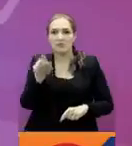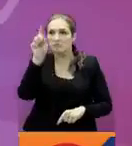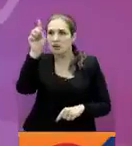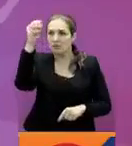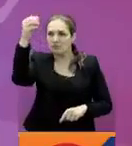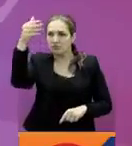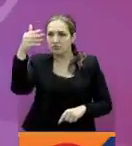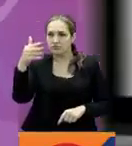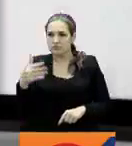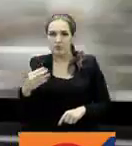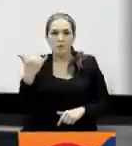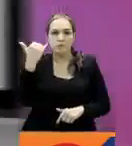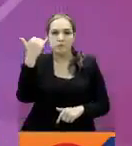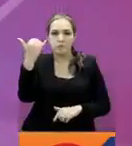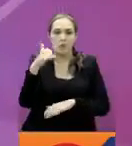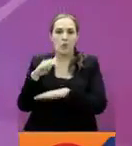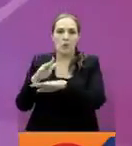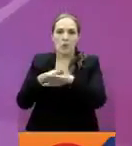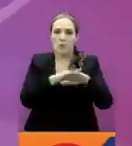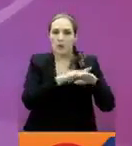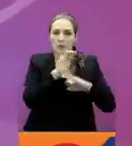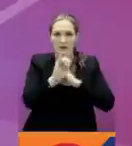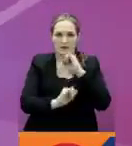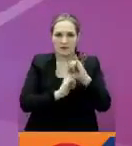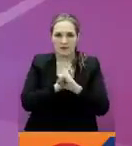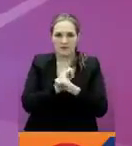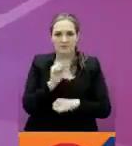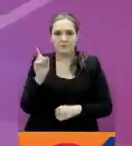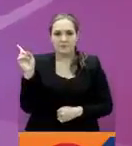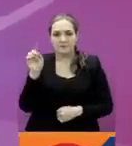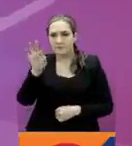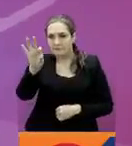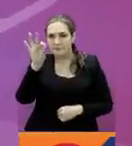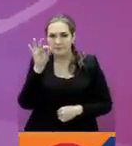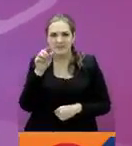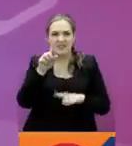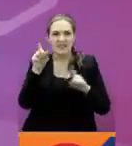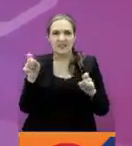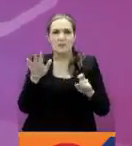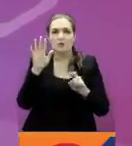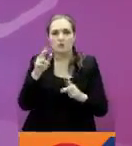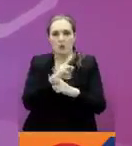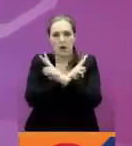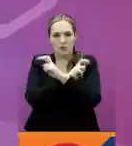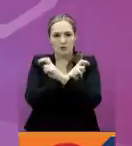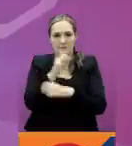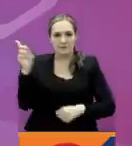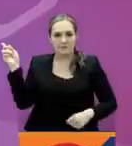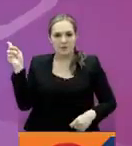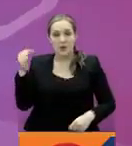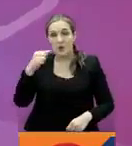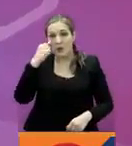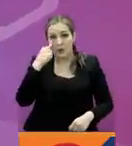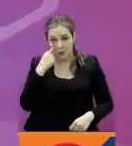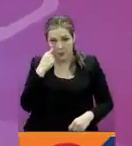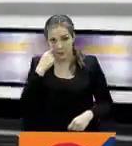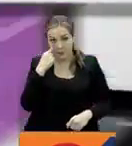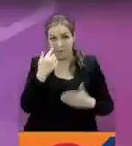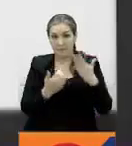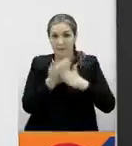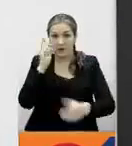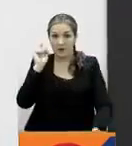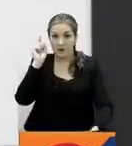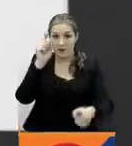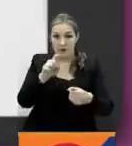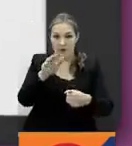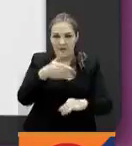luego ingresar en la parte inferior a convocatorias internacionales y escoger la oferta de Austria. Ojo, porque antes de empezar cualquier proceso